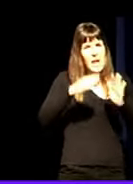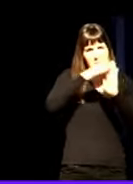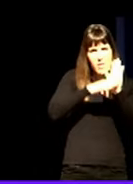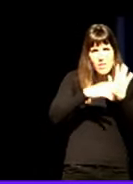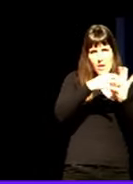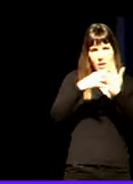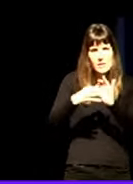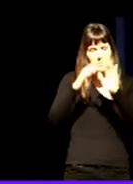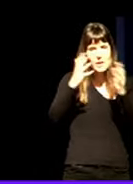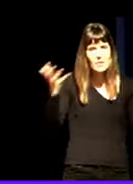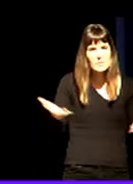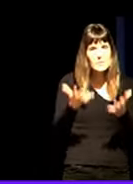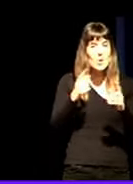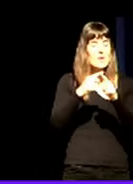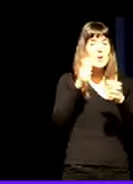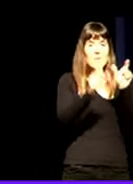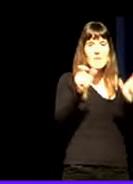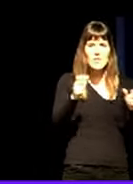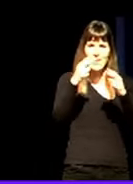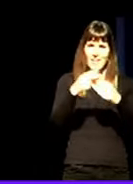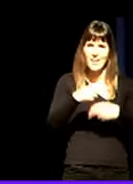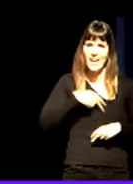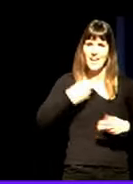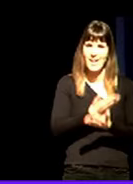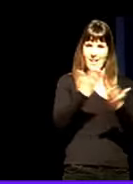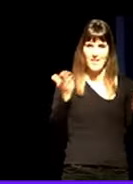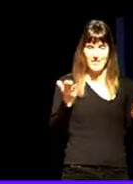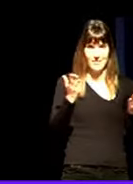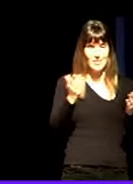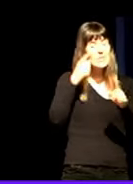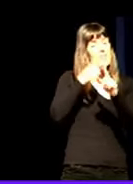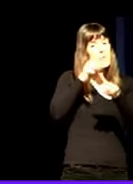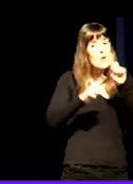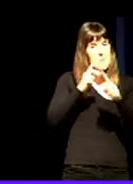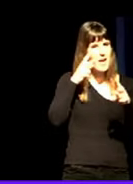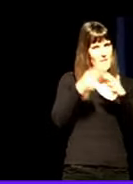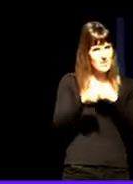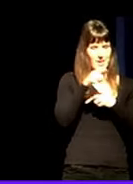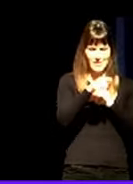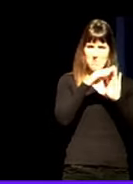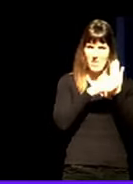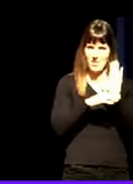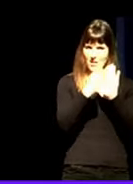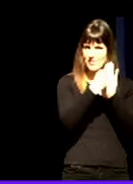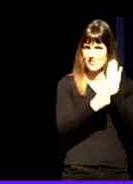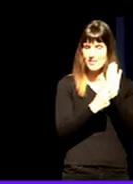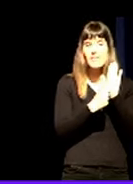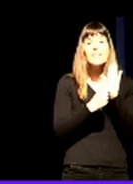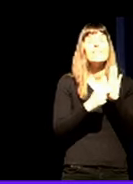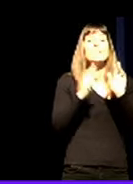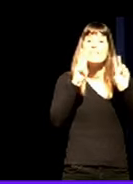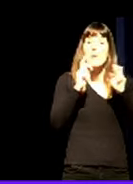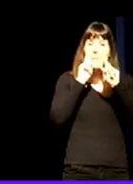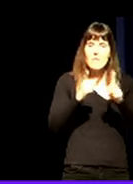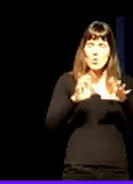dirigidas a la población general evitan que ese problema se presente las medidas de prevención universal que tenemos que